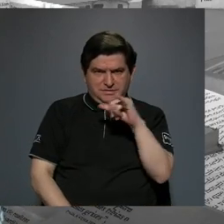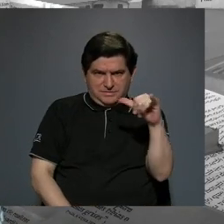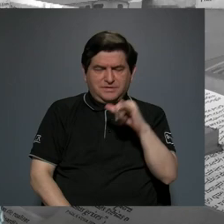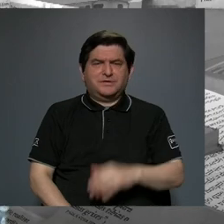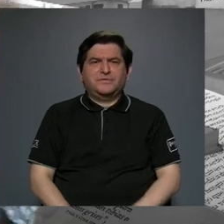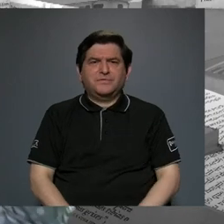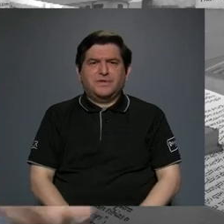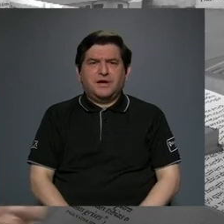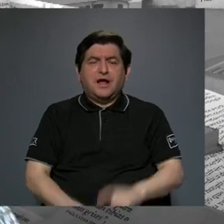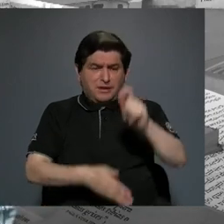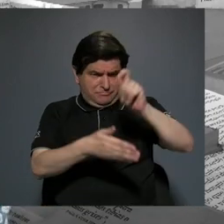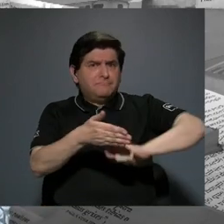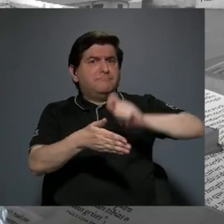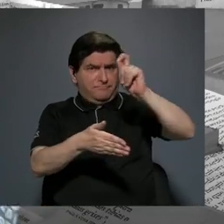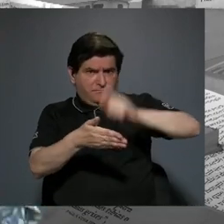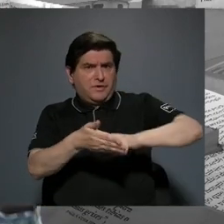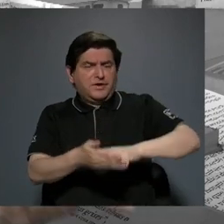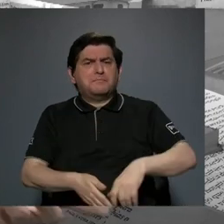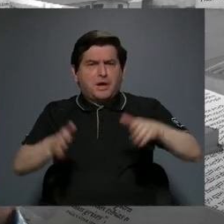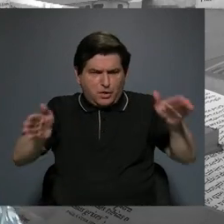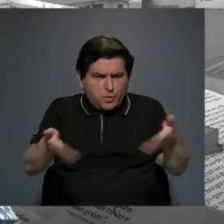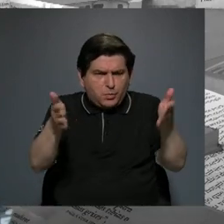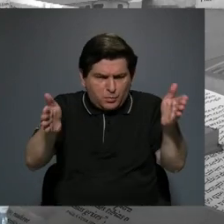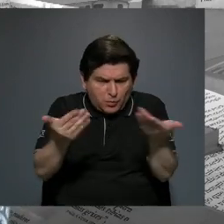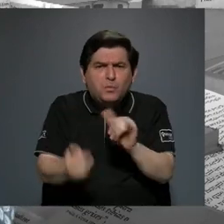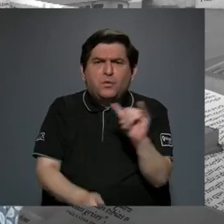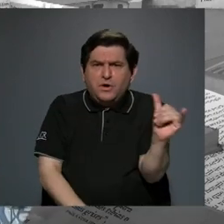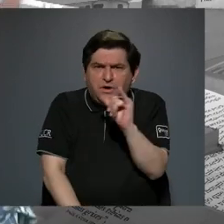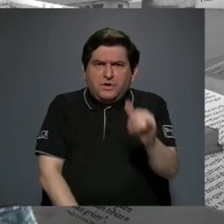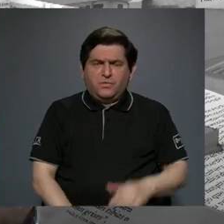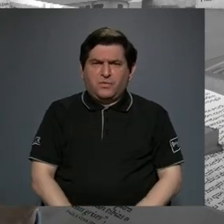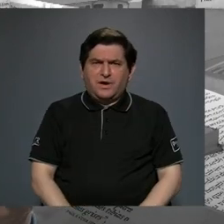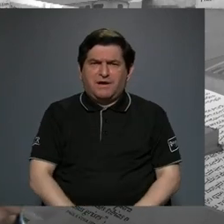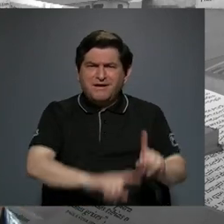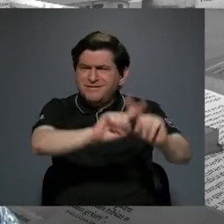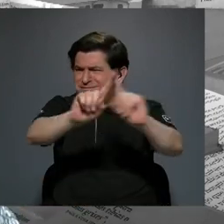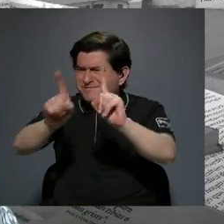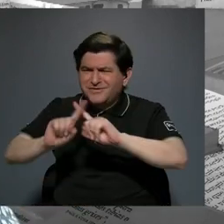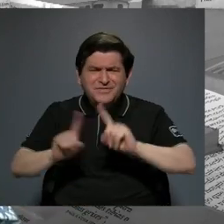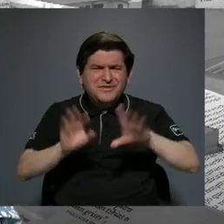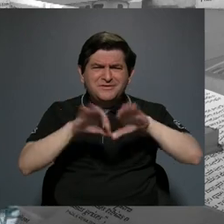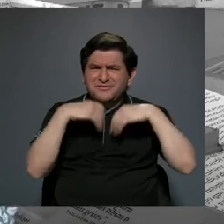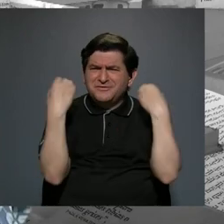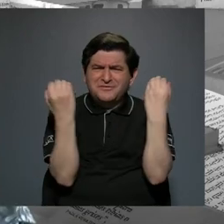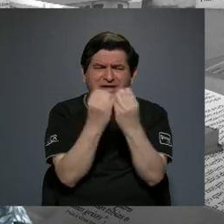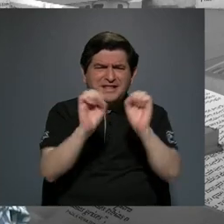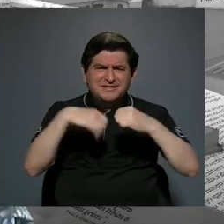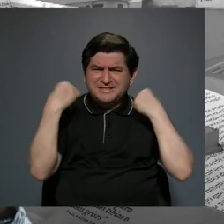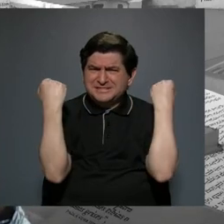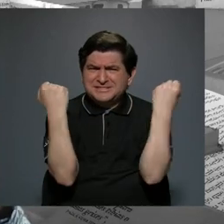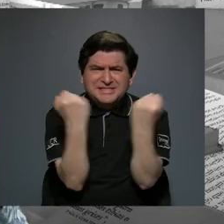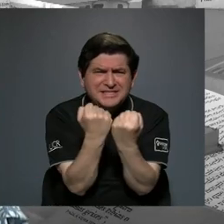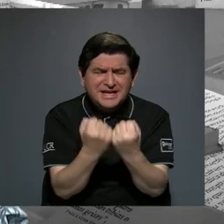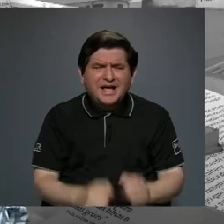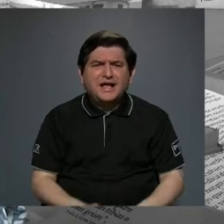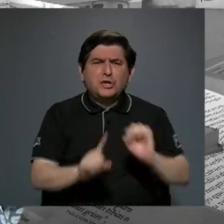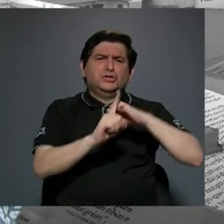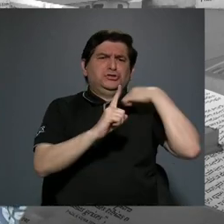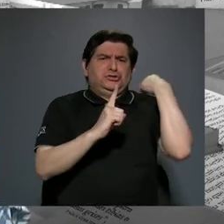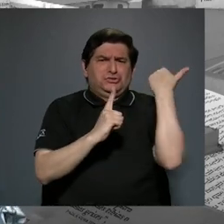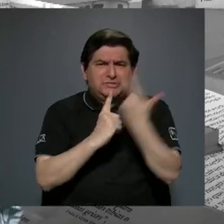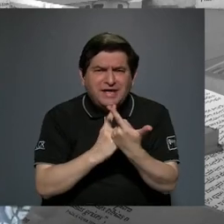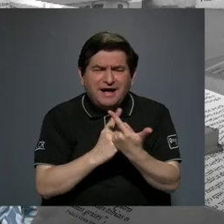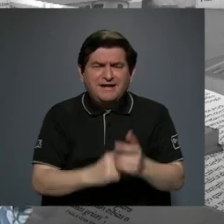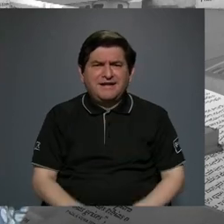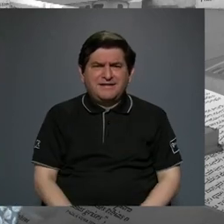es firmante, es promotora también. Son muchas organizaciones sindicales y sociales las que